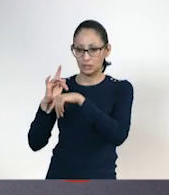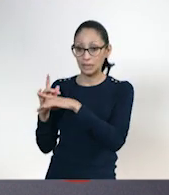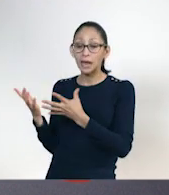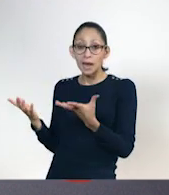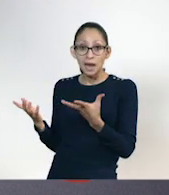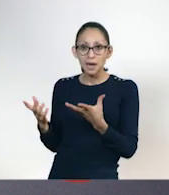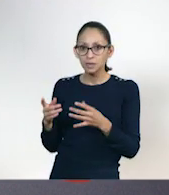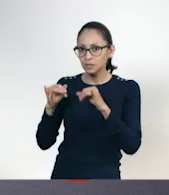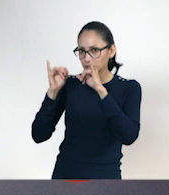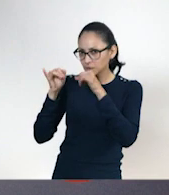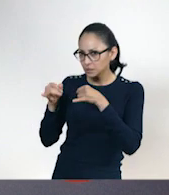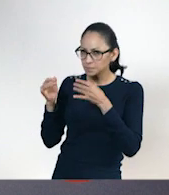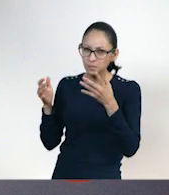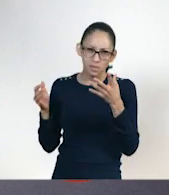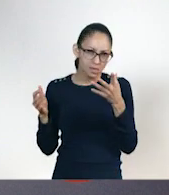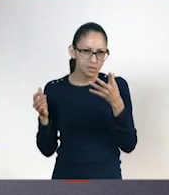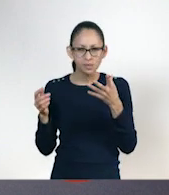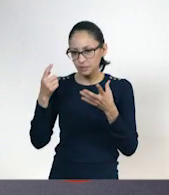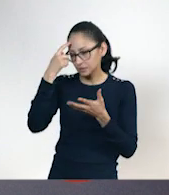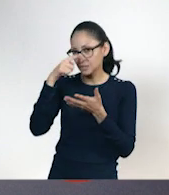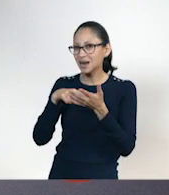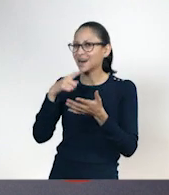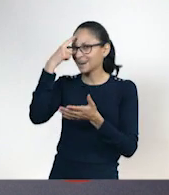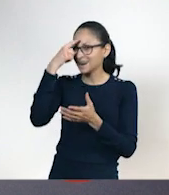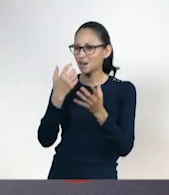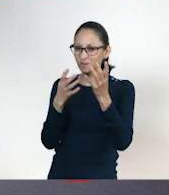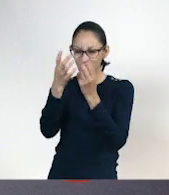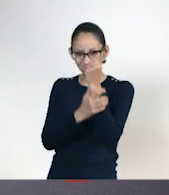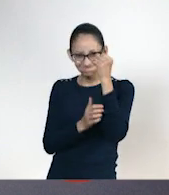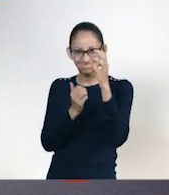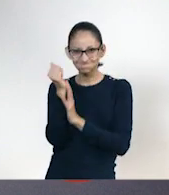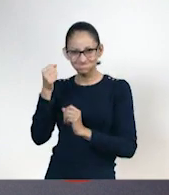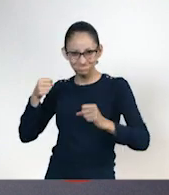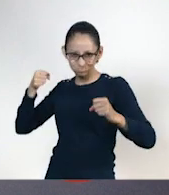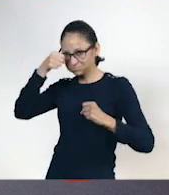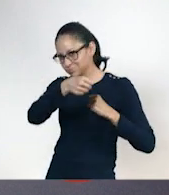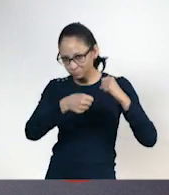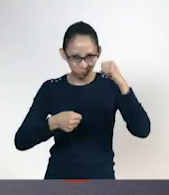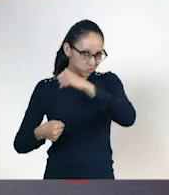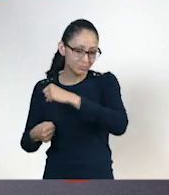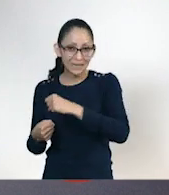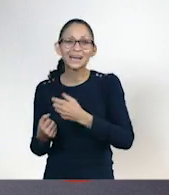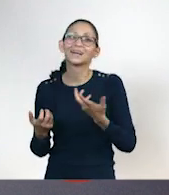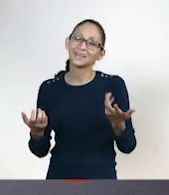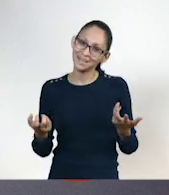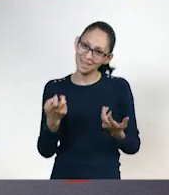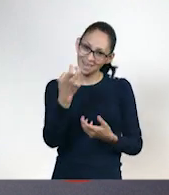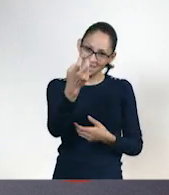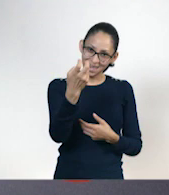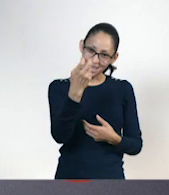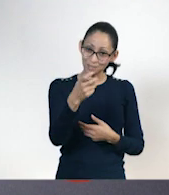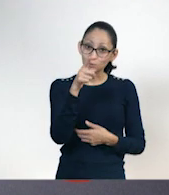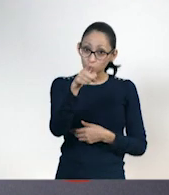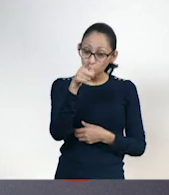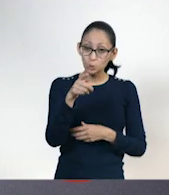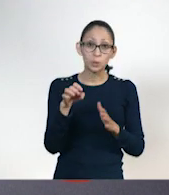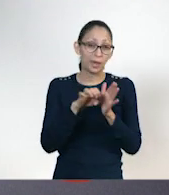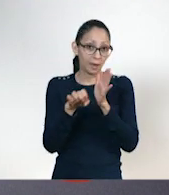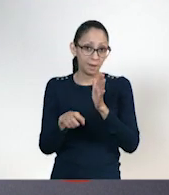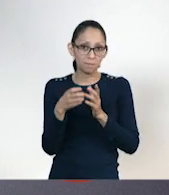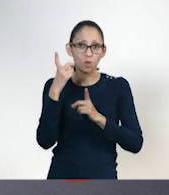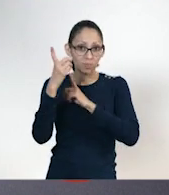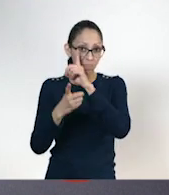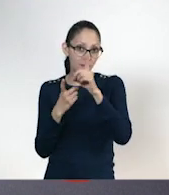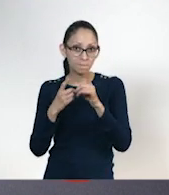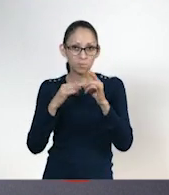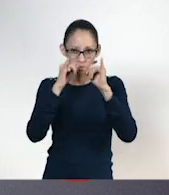muy bien? Ya, ya sé. Es un guante de boxeo. Efectivamente. Se trata del boxeo. Si practicas el boxeo, te ayuda